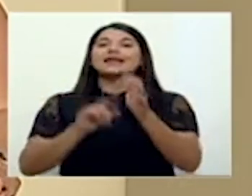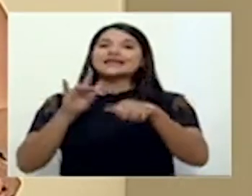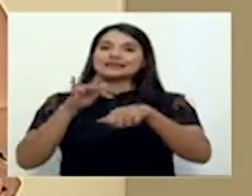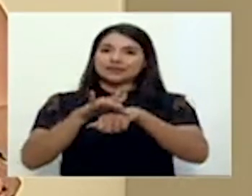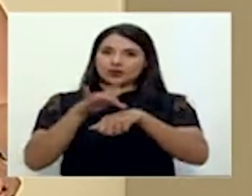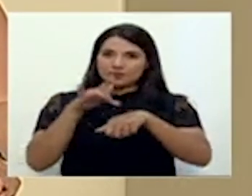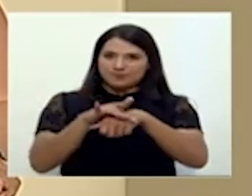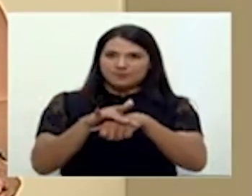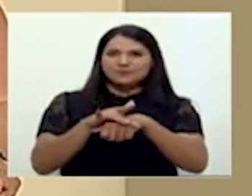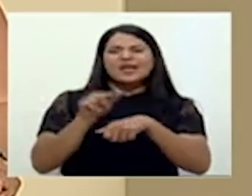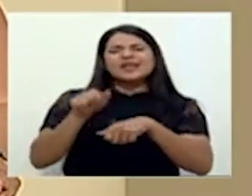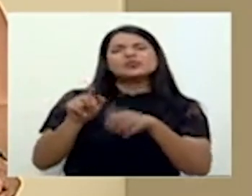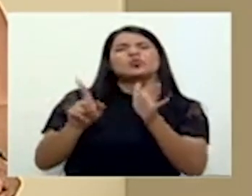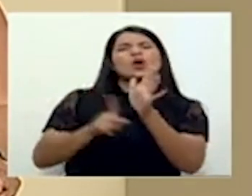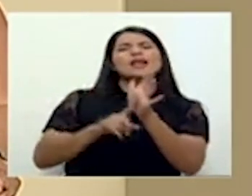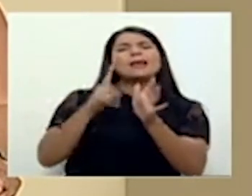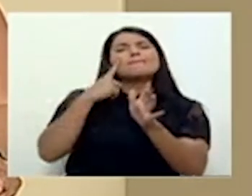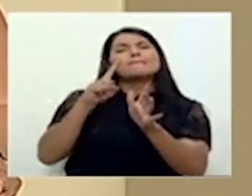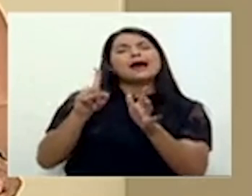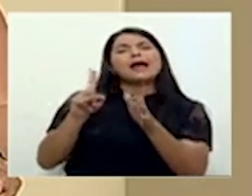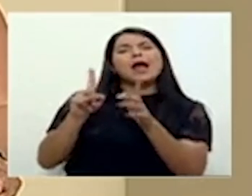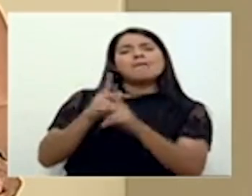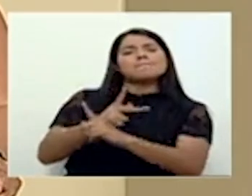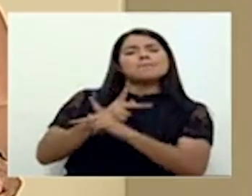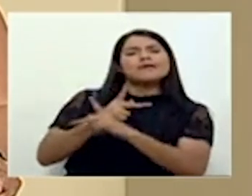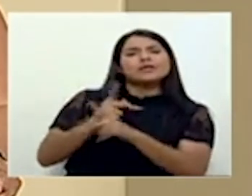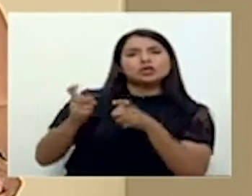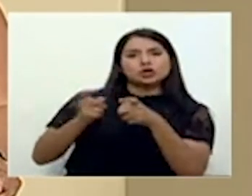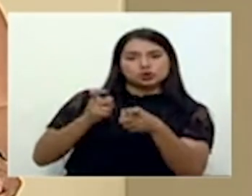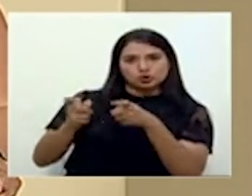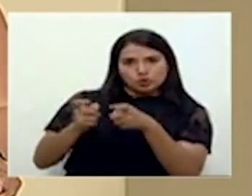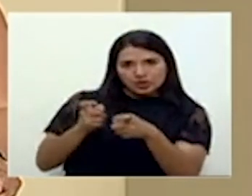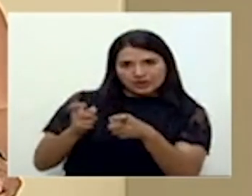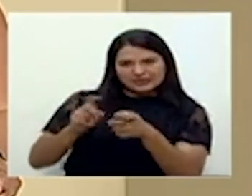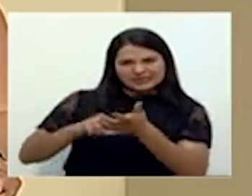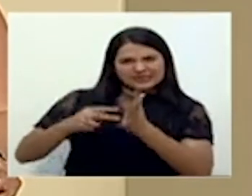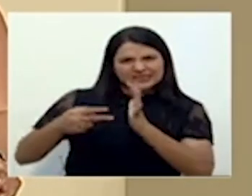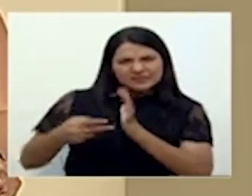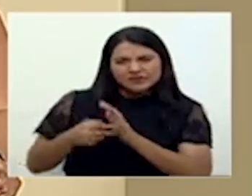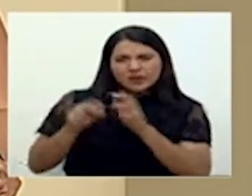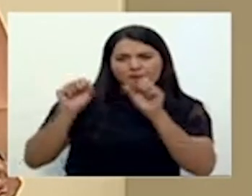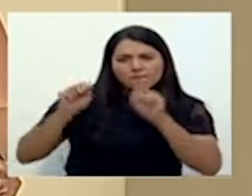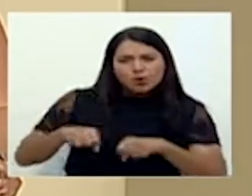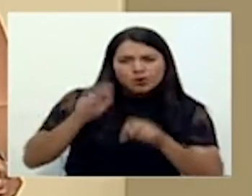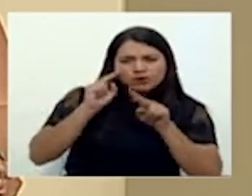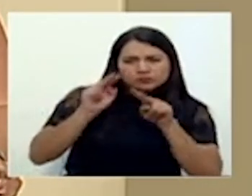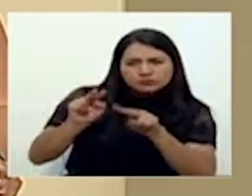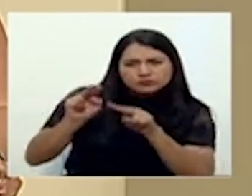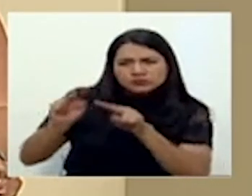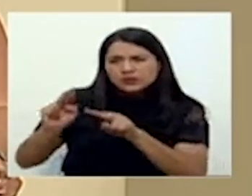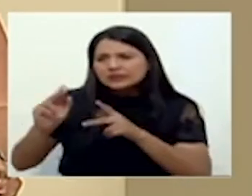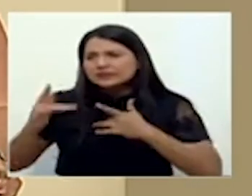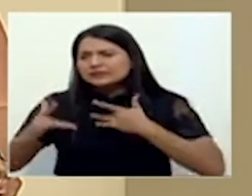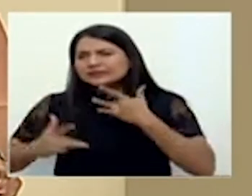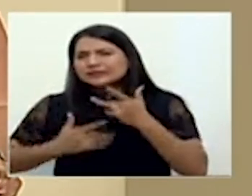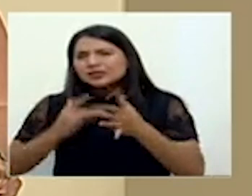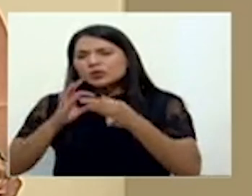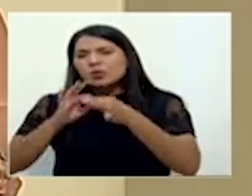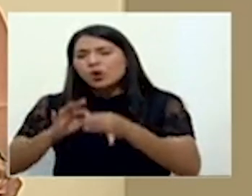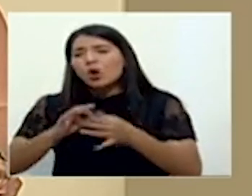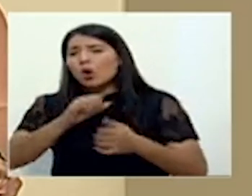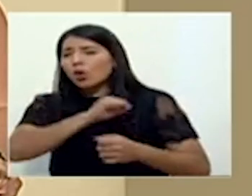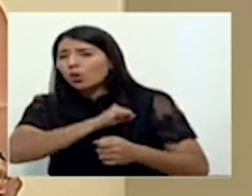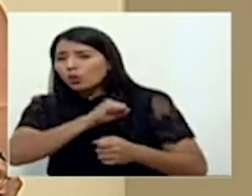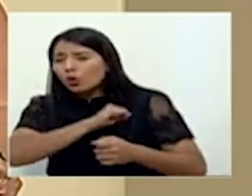sindrómica, que es básicamente la vigilancia de los síntomas de tos y fiebre y las consultas que se